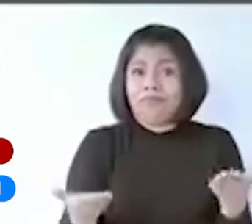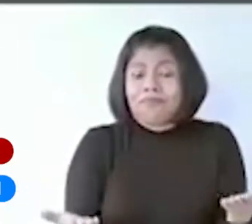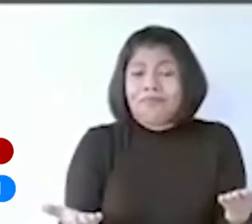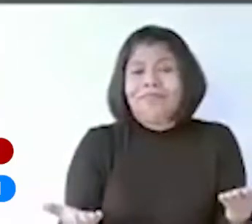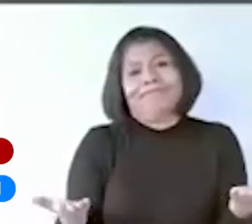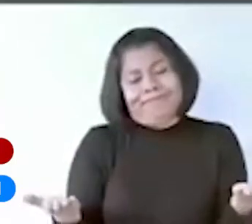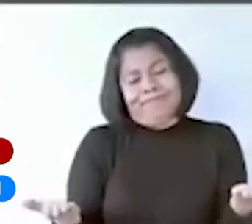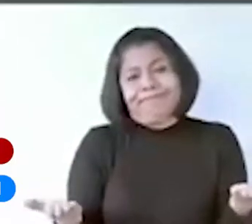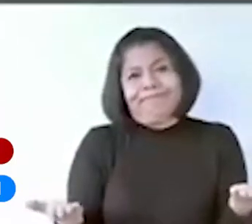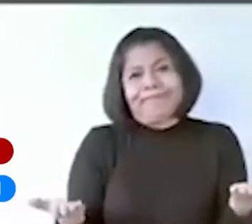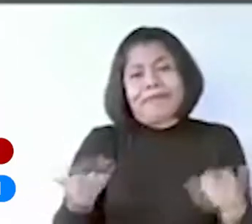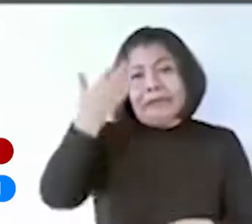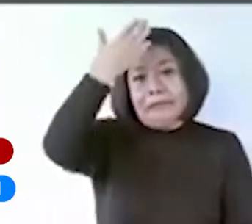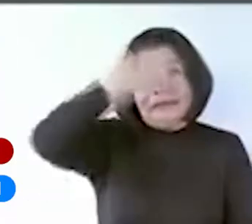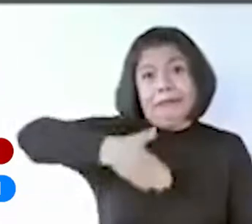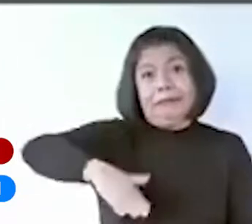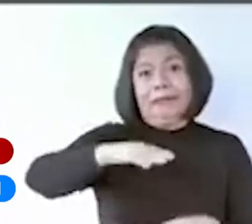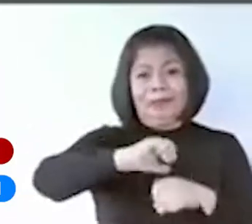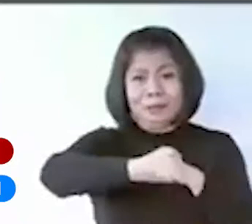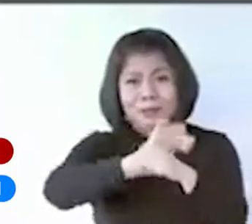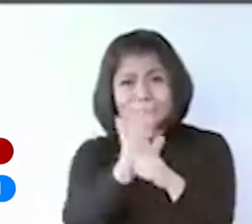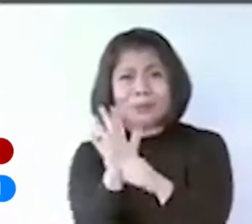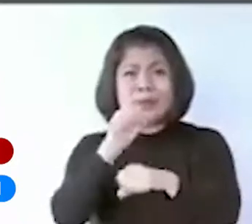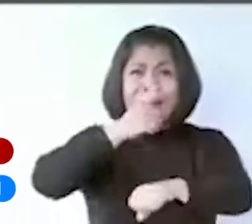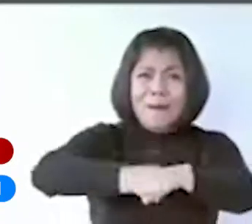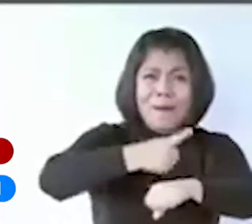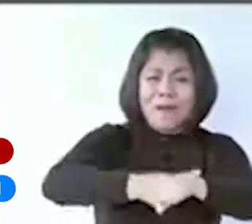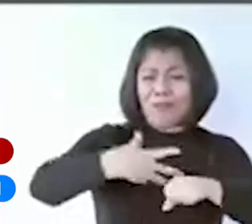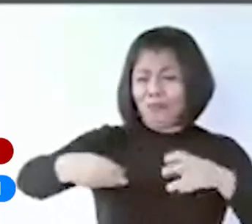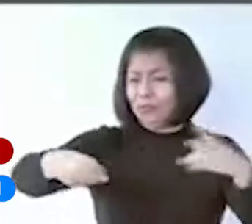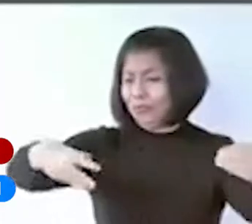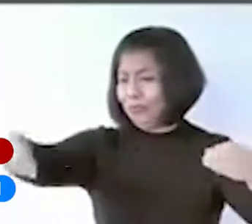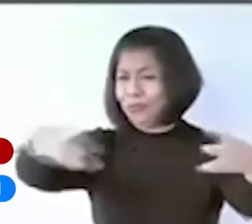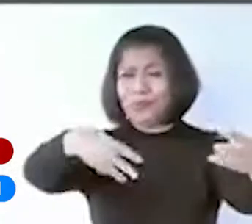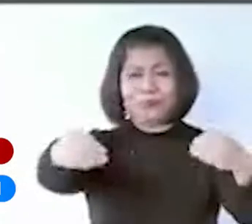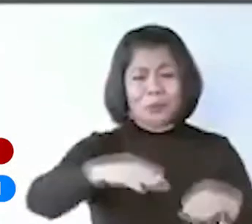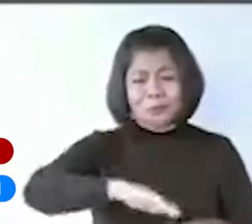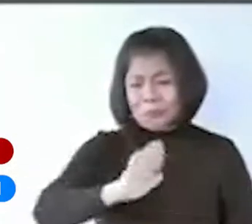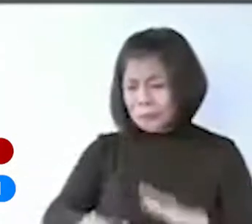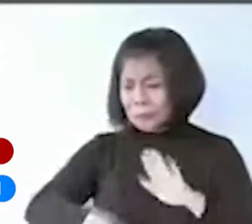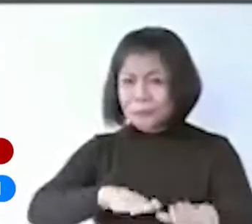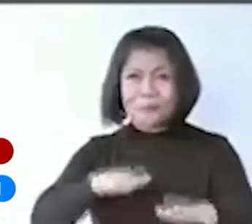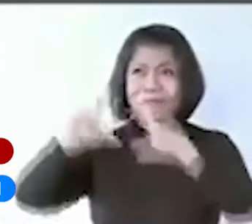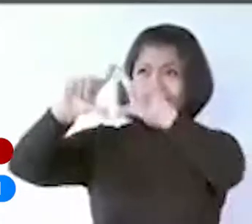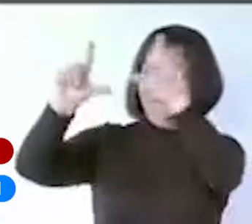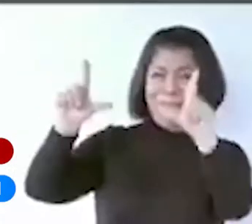sanitaria, de enfermos, de fallecidos, como en todo el país y en el mundo,